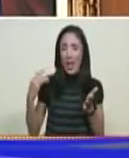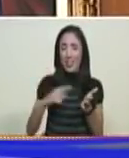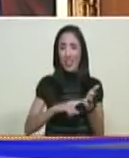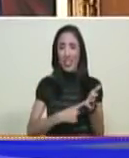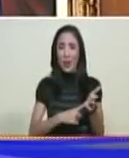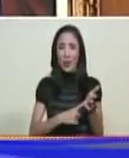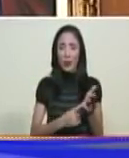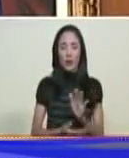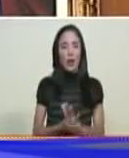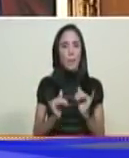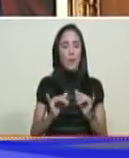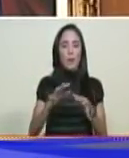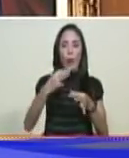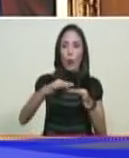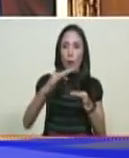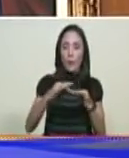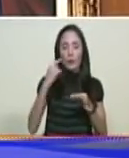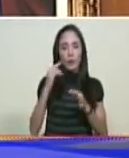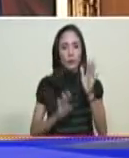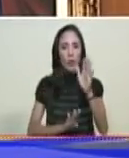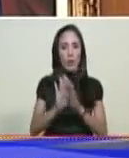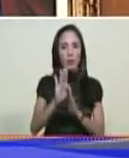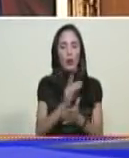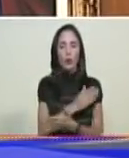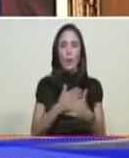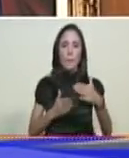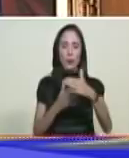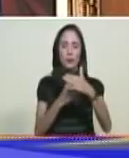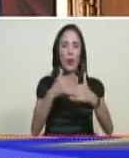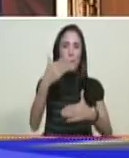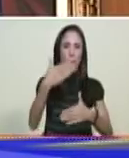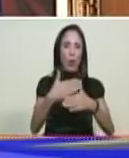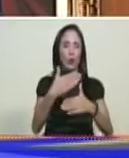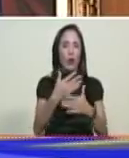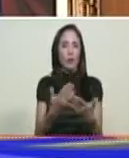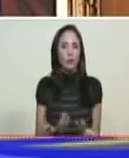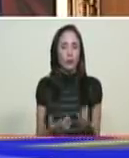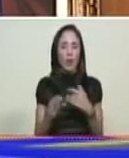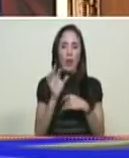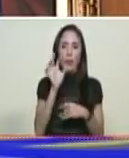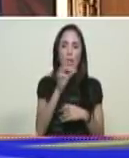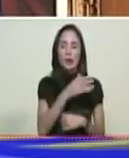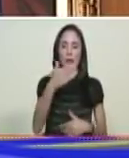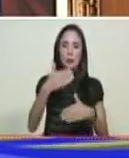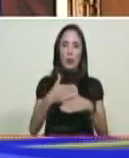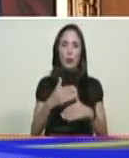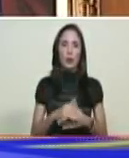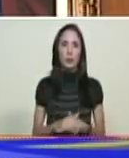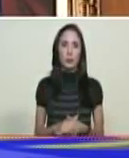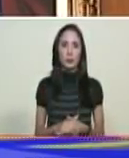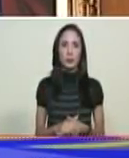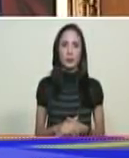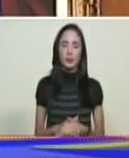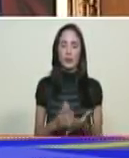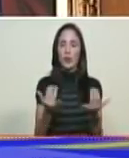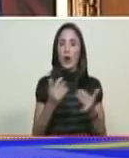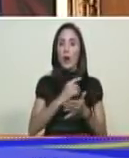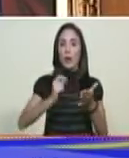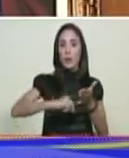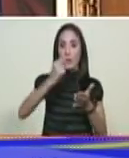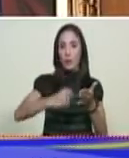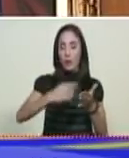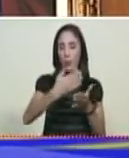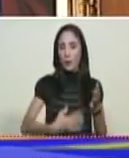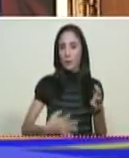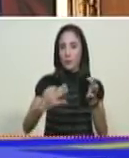Con el petro vamos a vencer el bloqueo financiero mundial. Y ahora con la firma de estos acuerdos